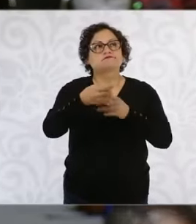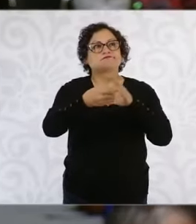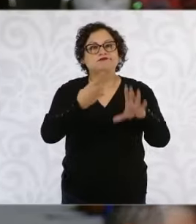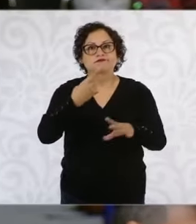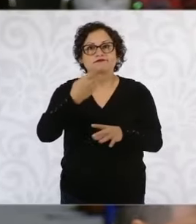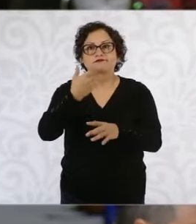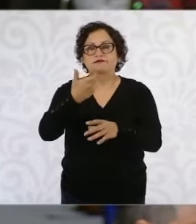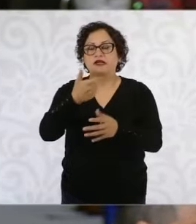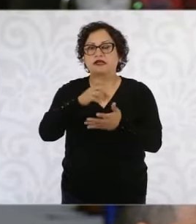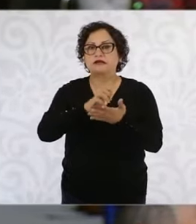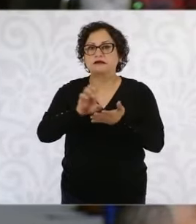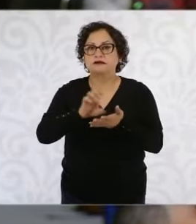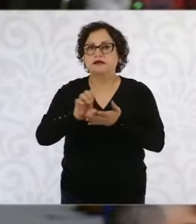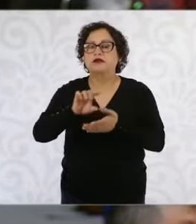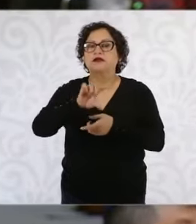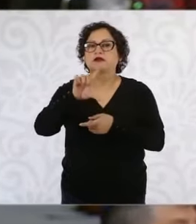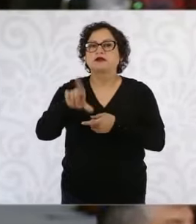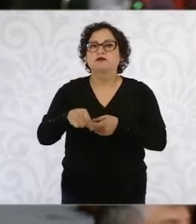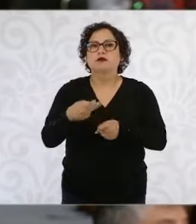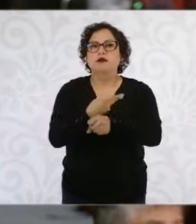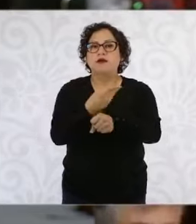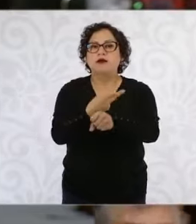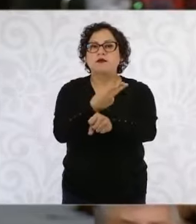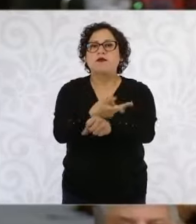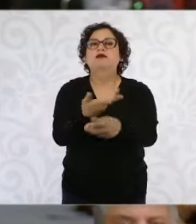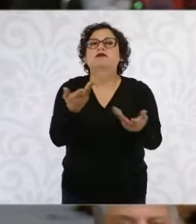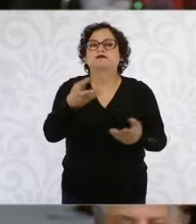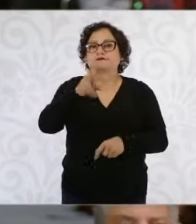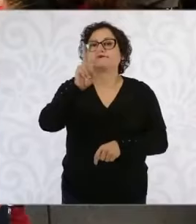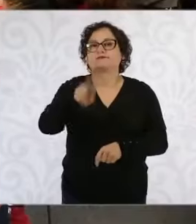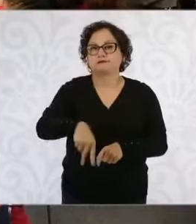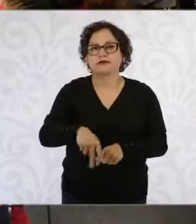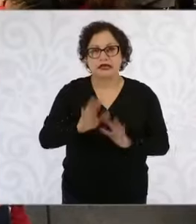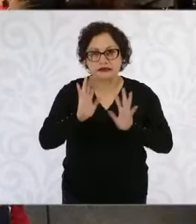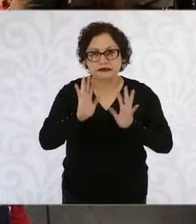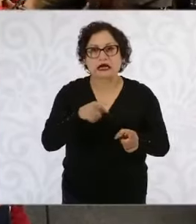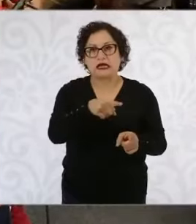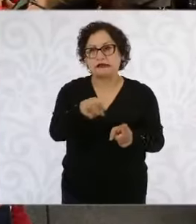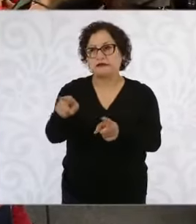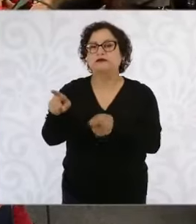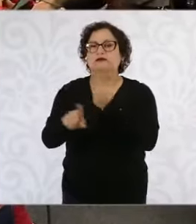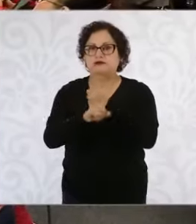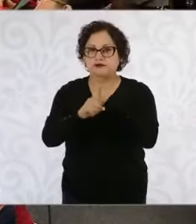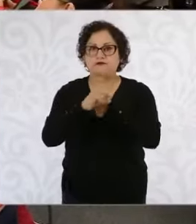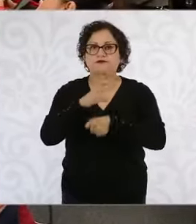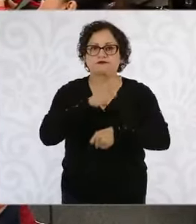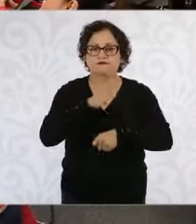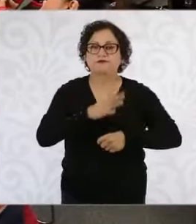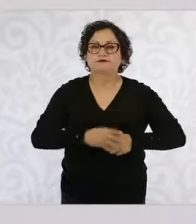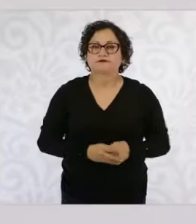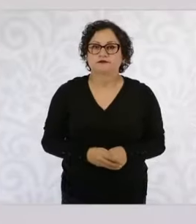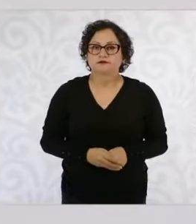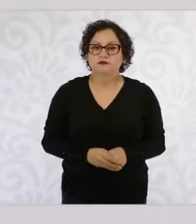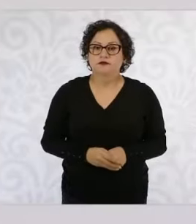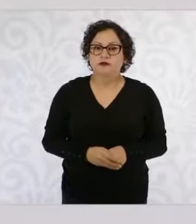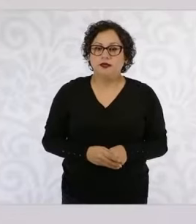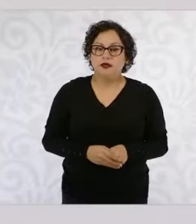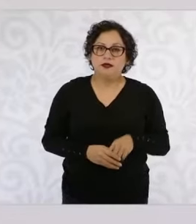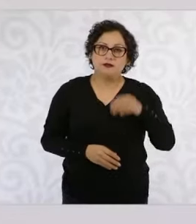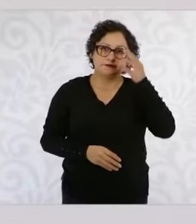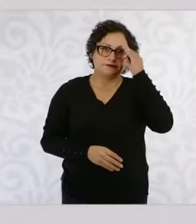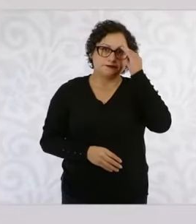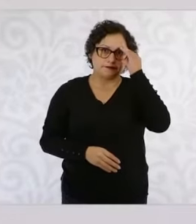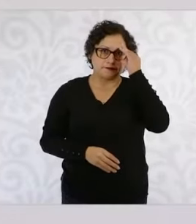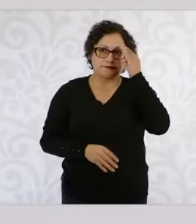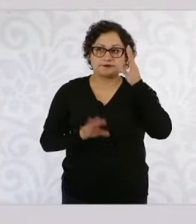pues en efecto esto ya está ocurriendo. No tenemos una denuncia en particular sobre